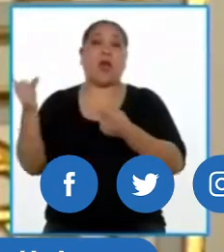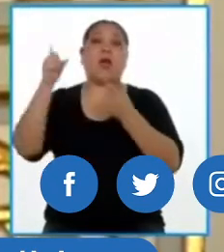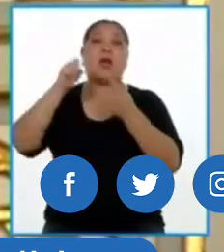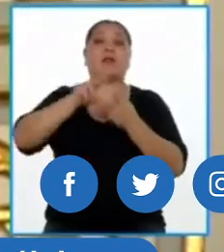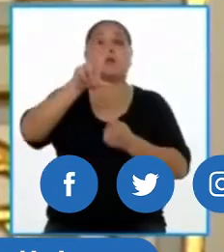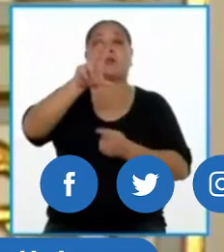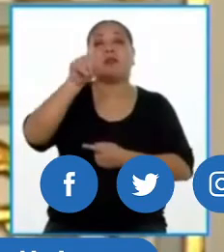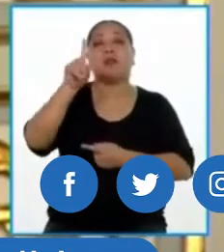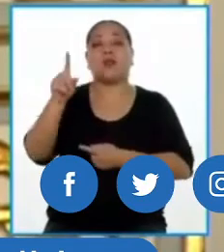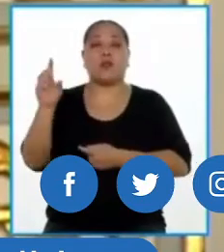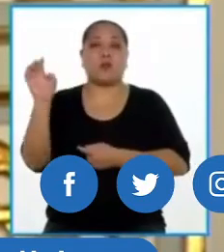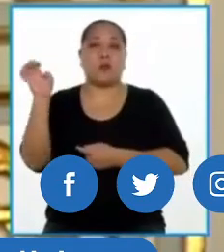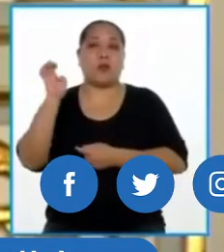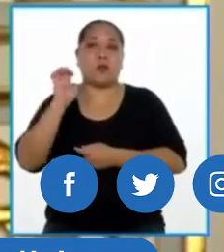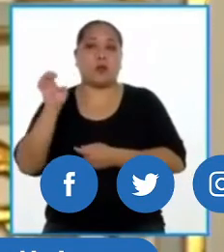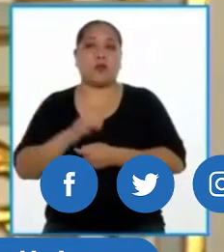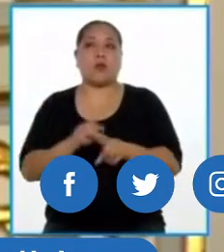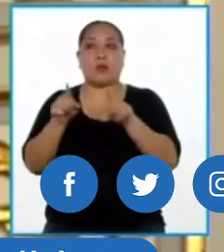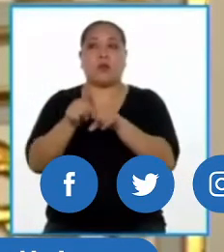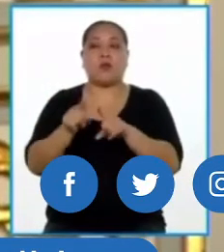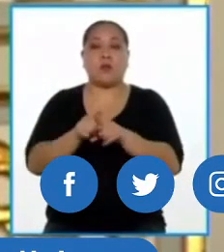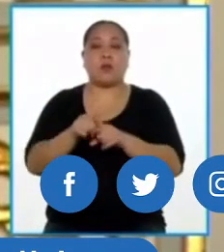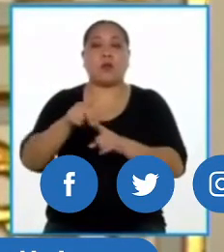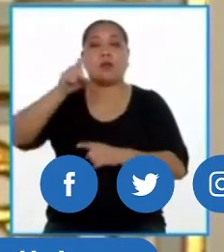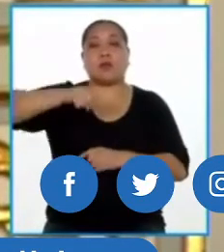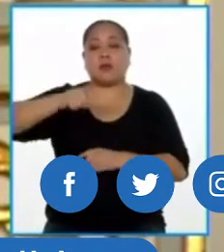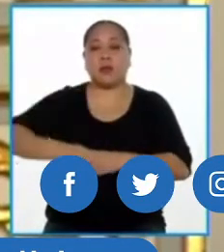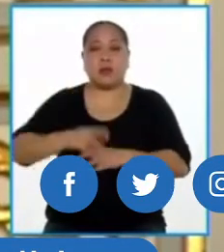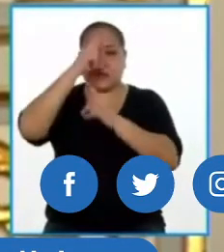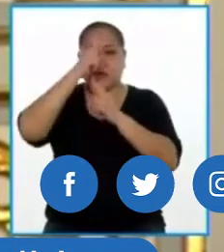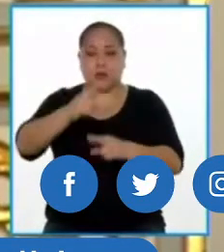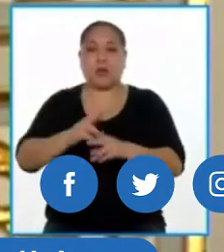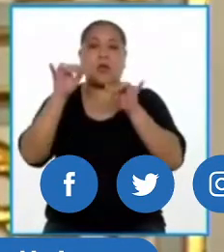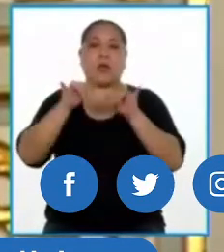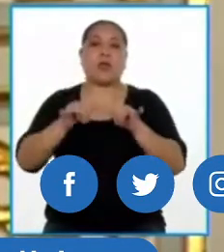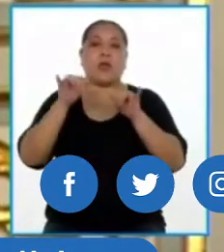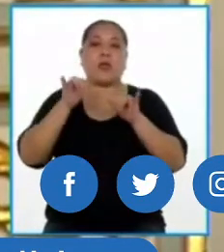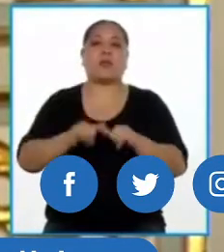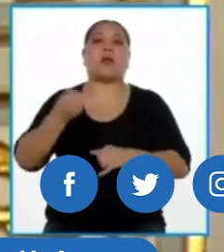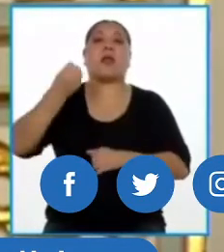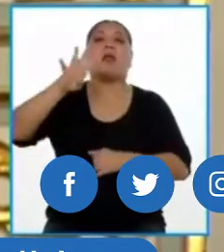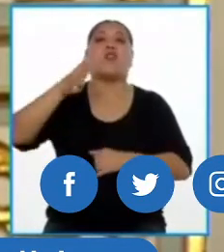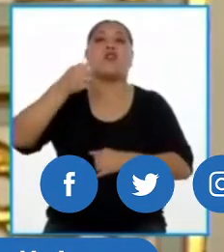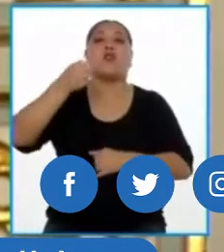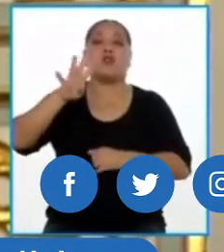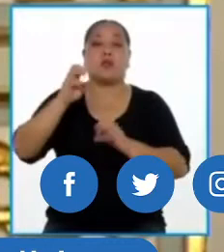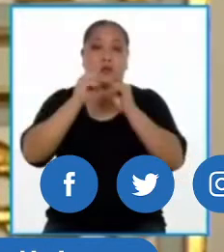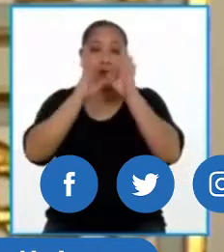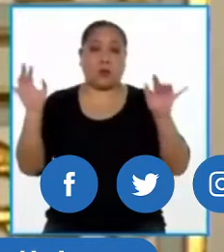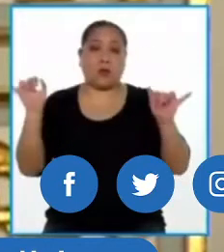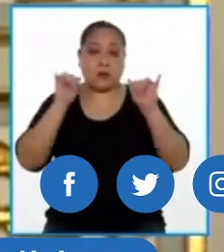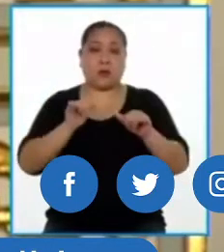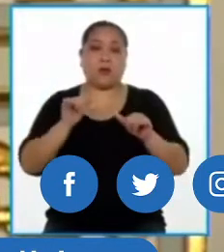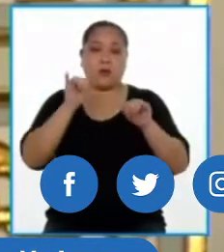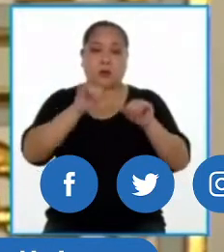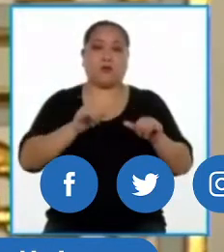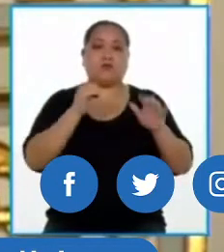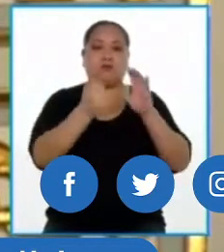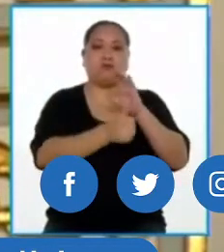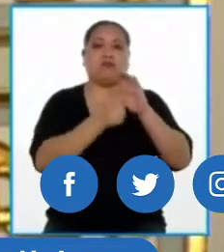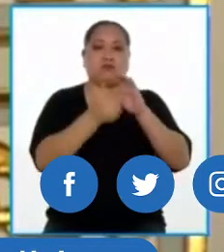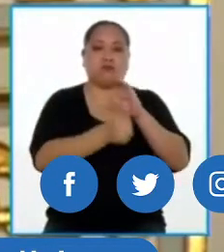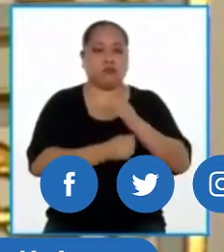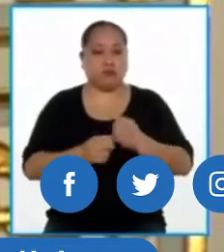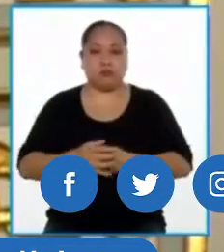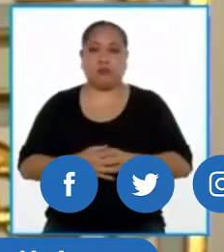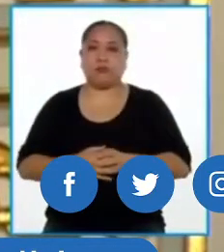de enero, asimismo, también tienen que cumplir con un periodo de cuarentena de catorce días, lo cual se mantiene vigente, sin